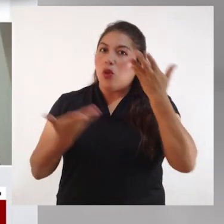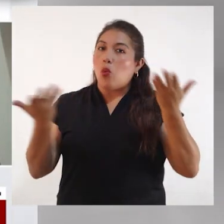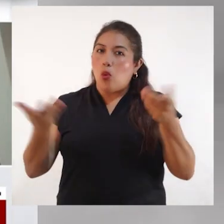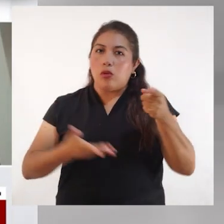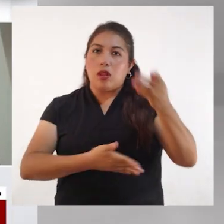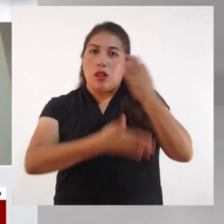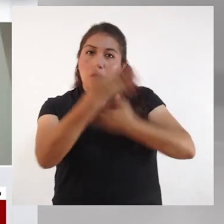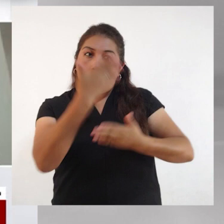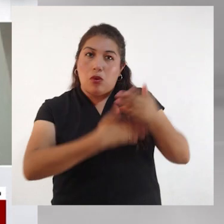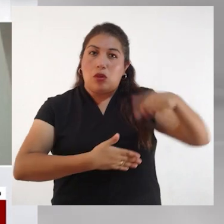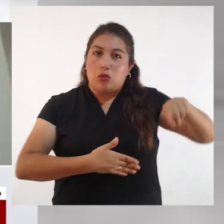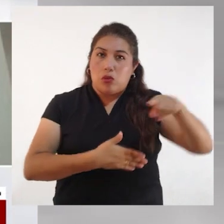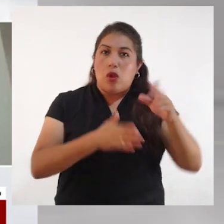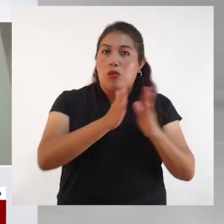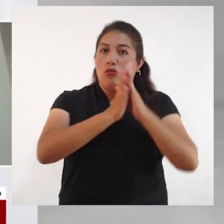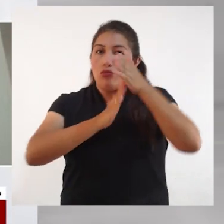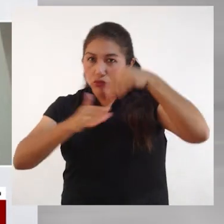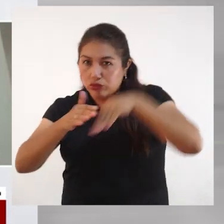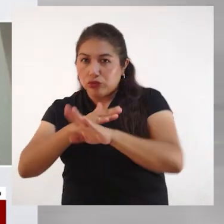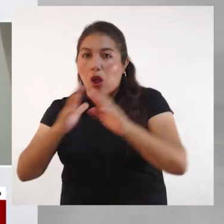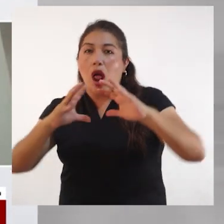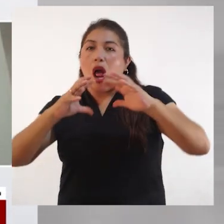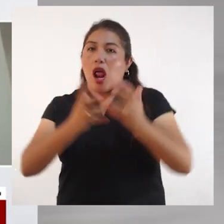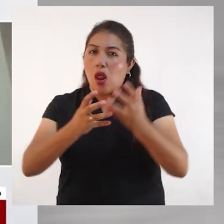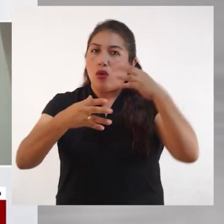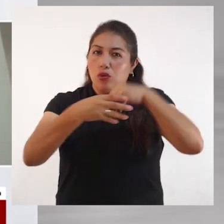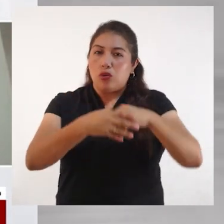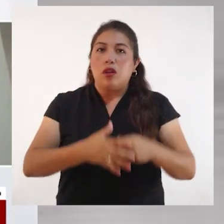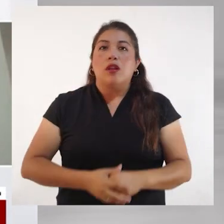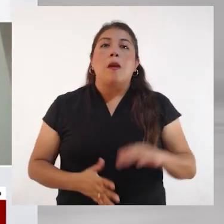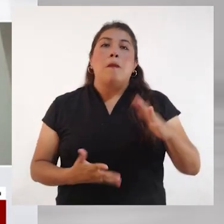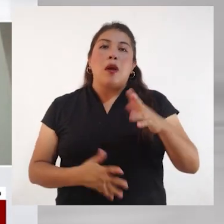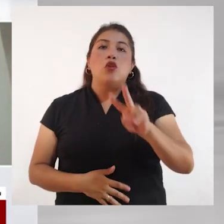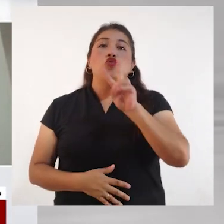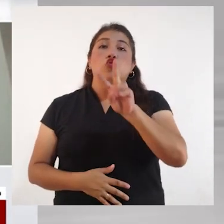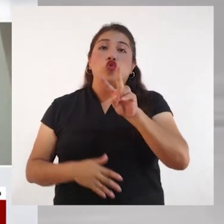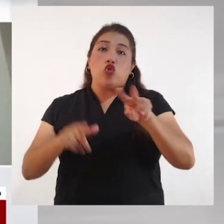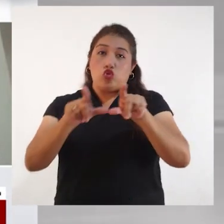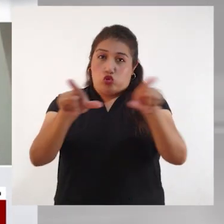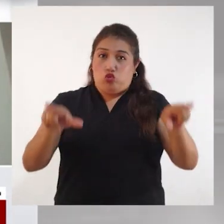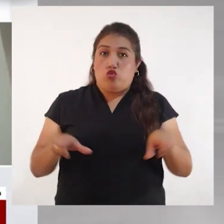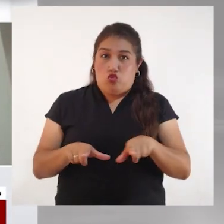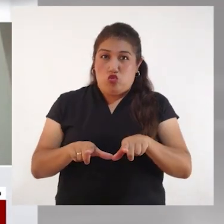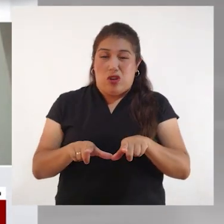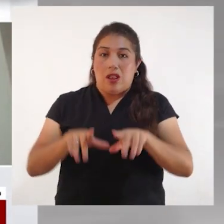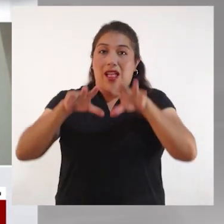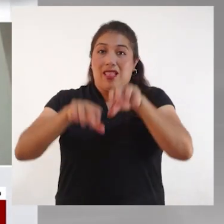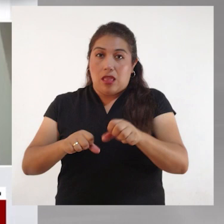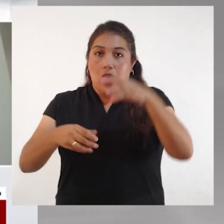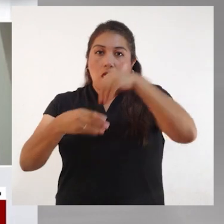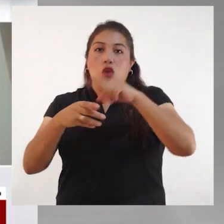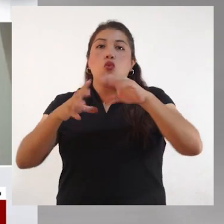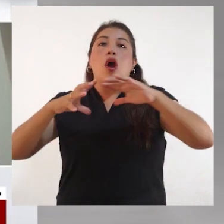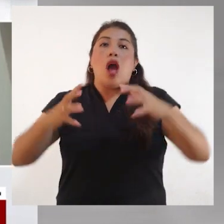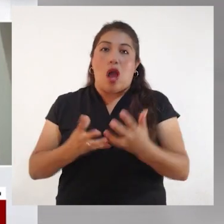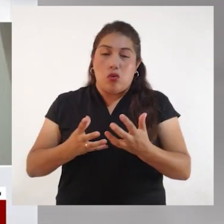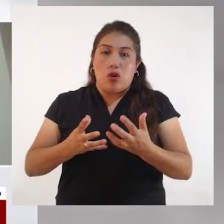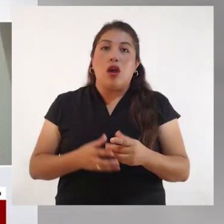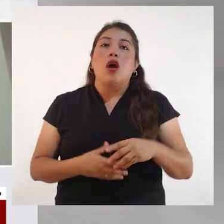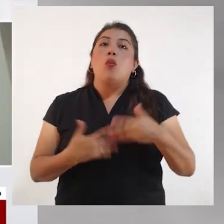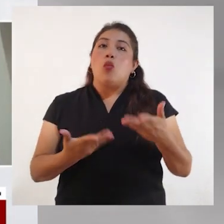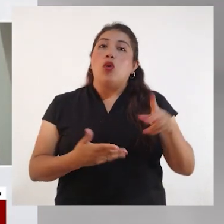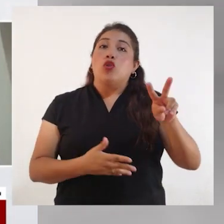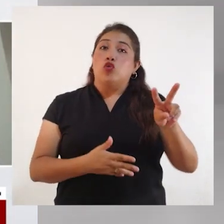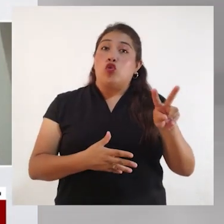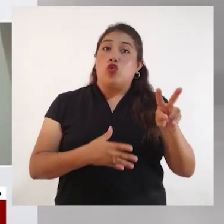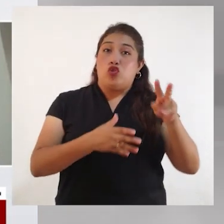que los niños con discapacidad se van a las aulas. Y es reservar por lo menos dos vacantes en cada aula para que niños y niñas con